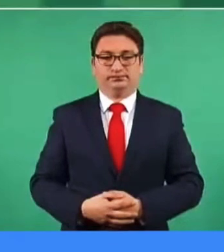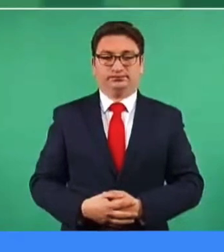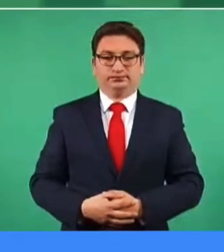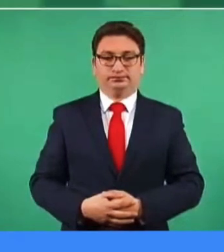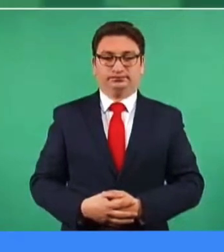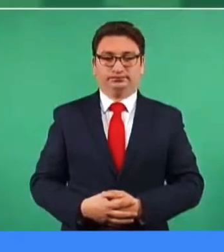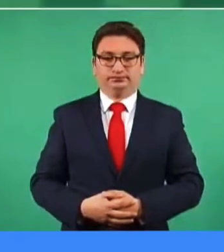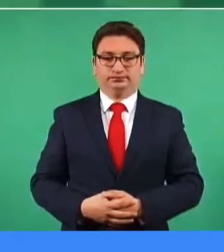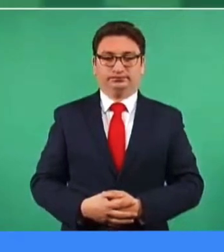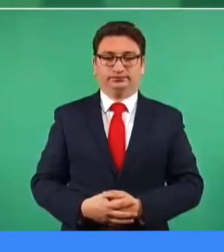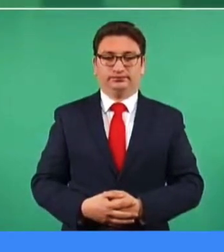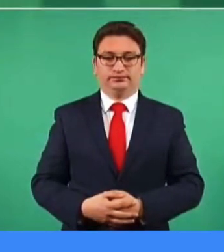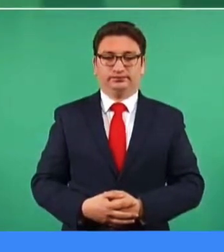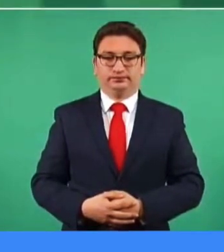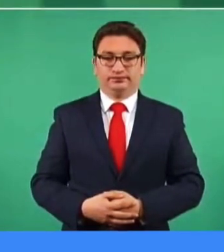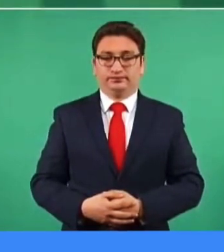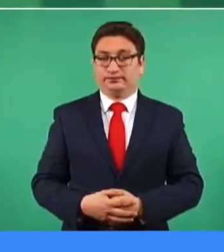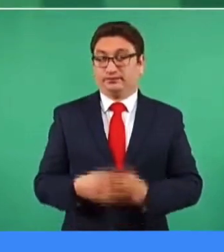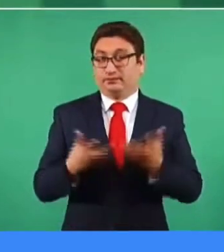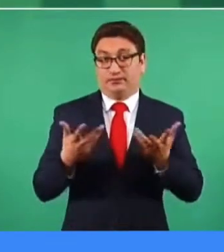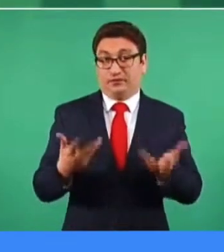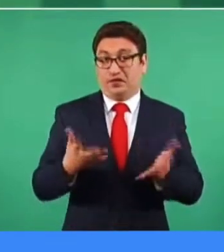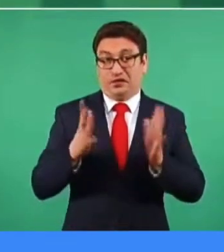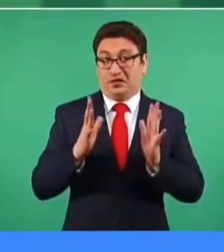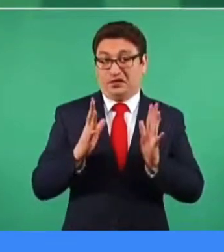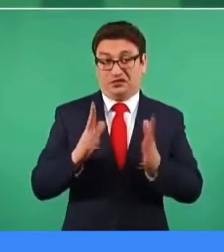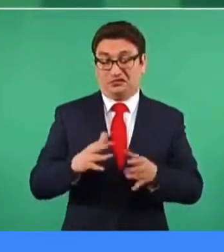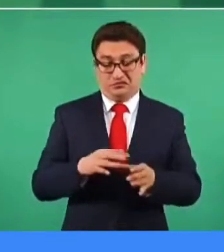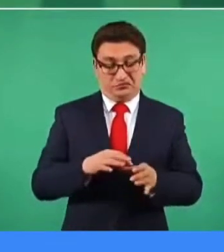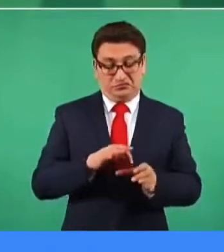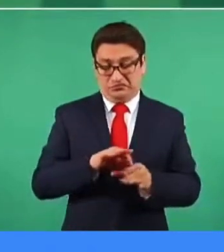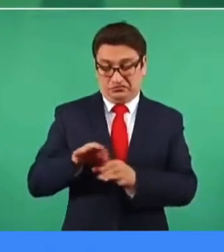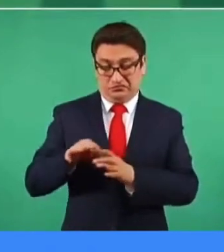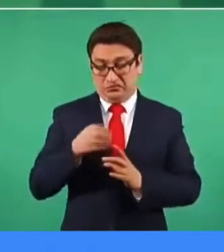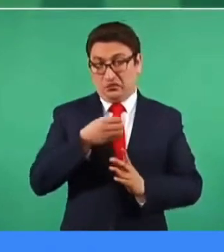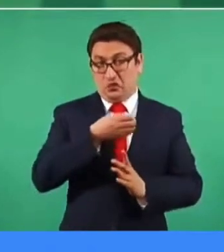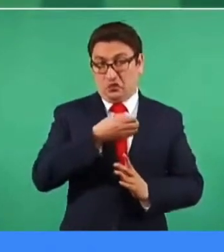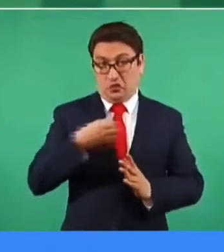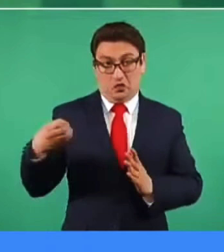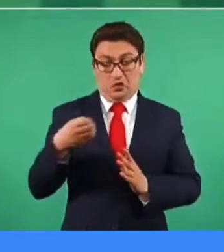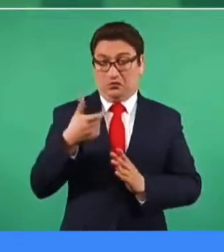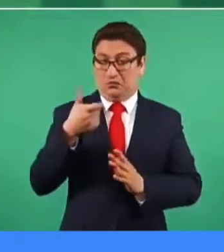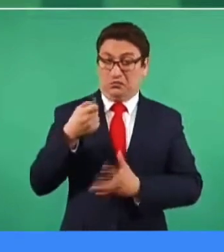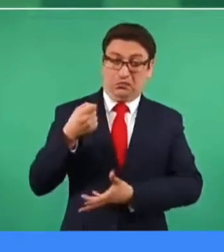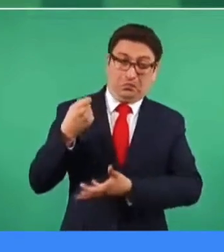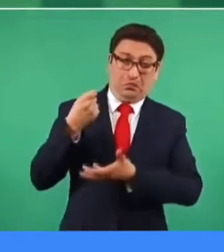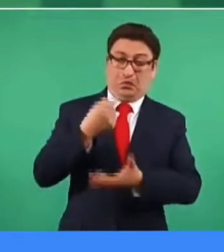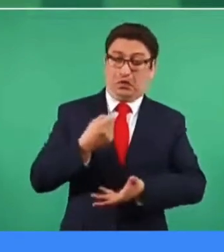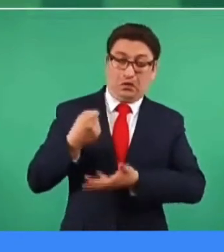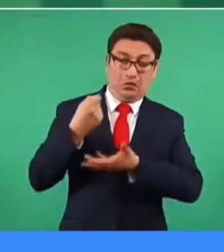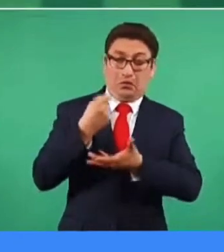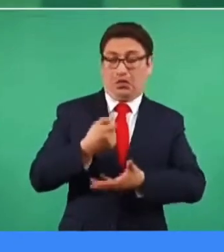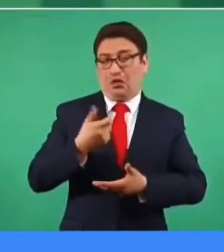Es el organismo electoral más costoso del mundo.